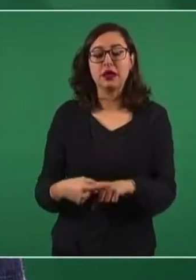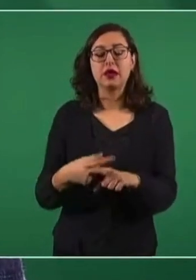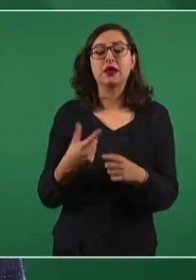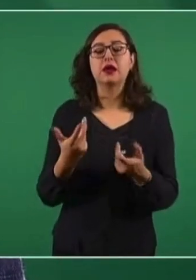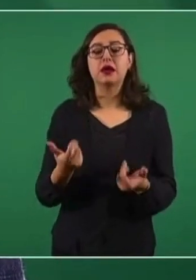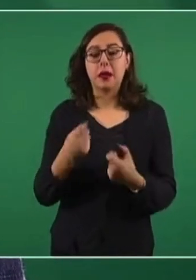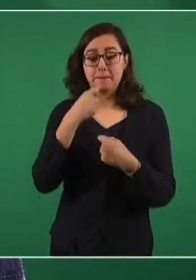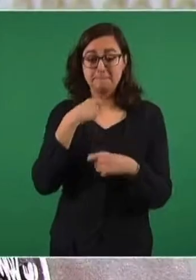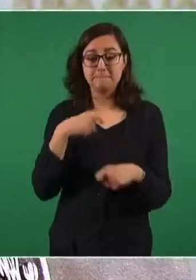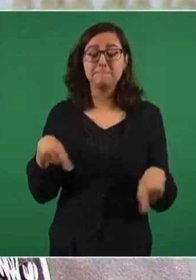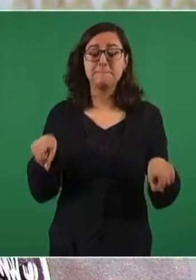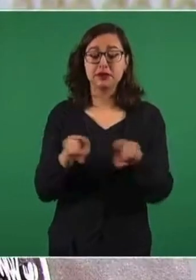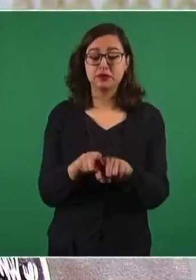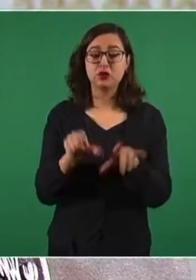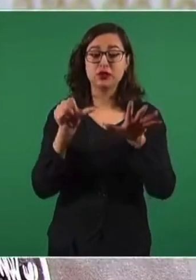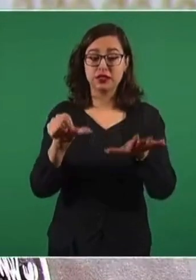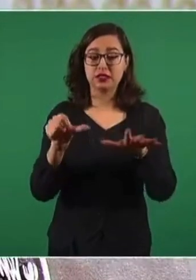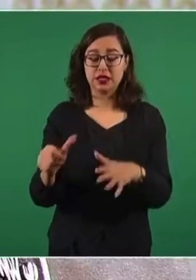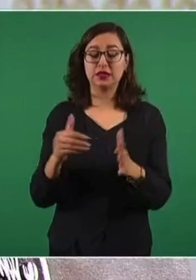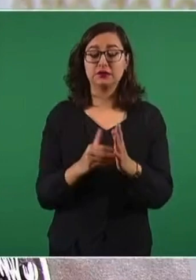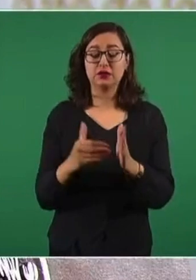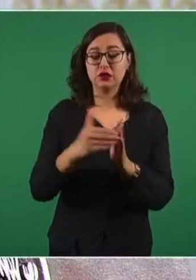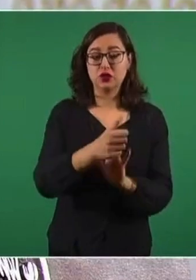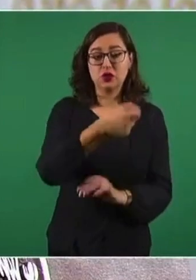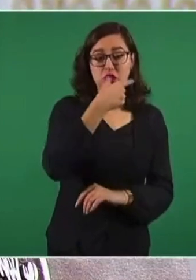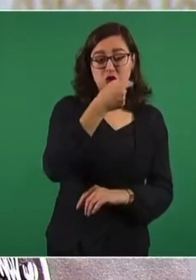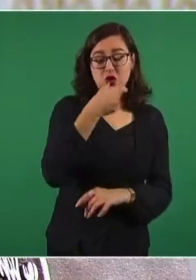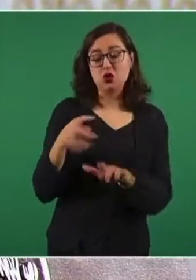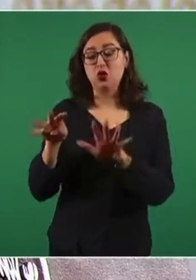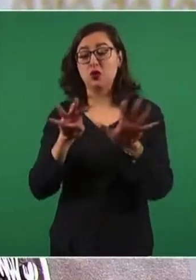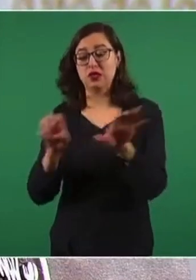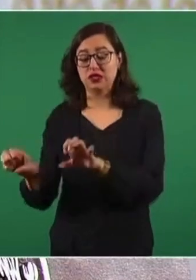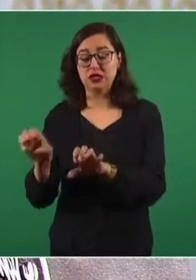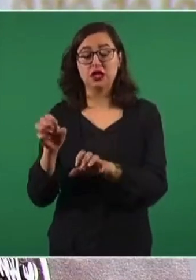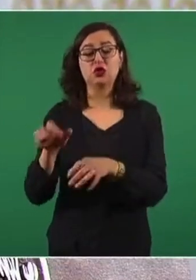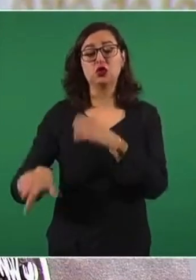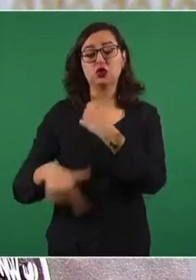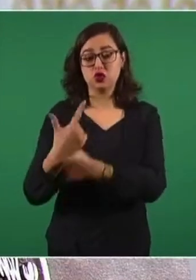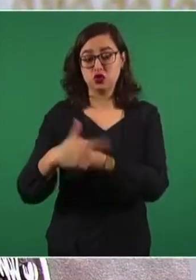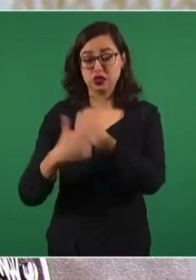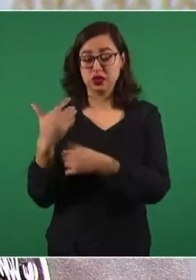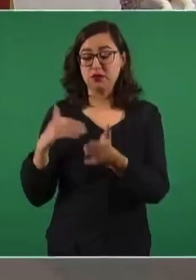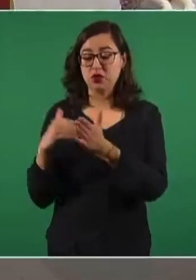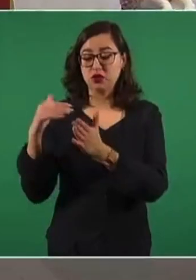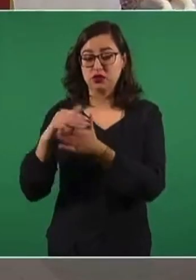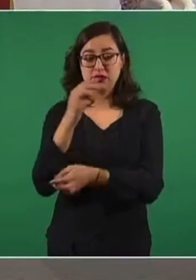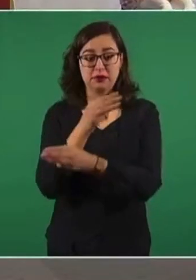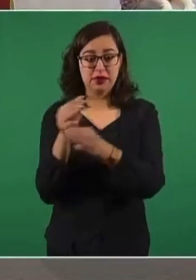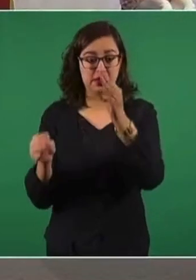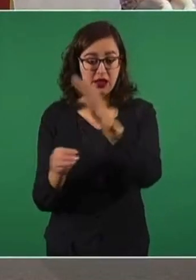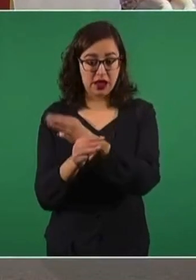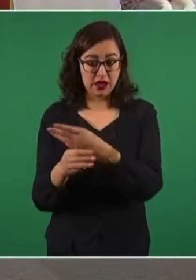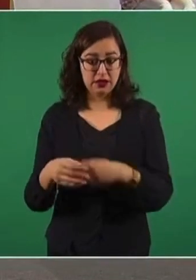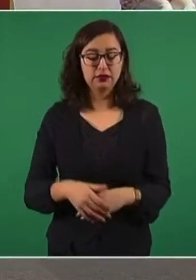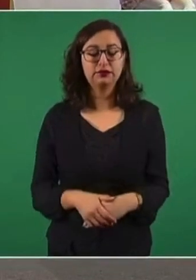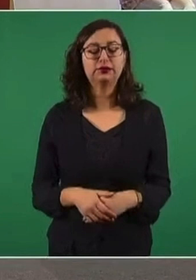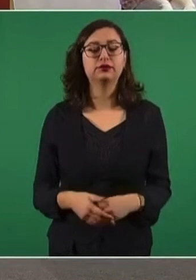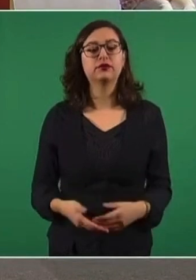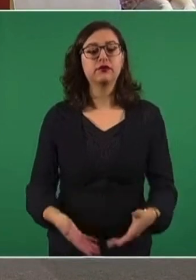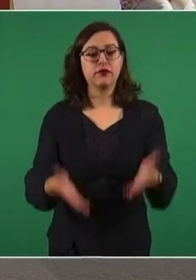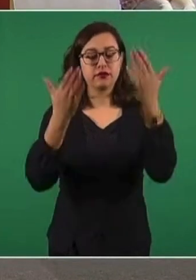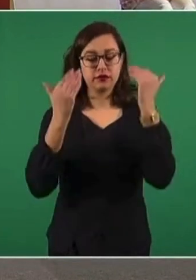medicamentos y 912 millones de material de curación. Segundo,